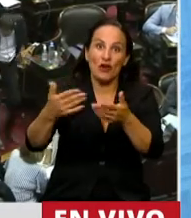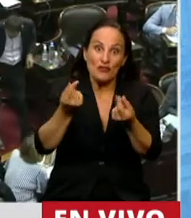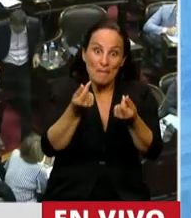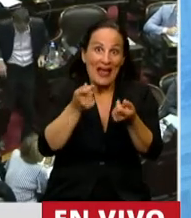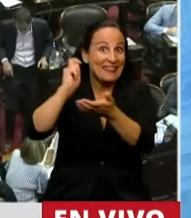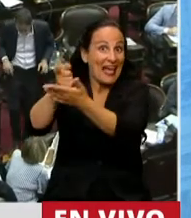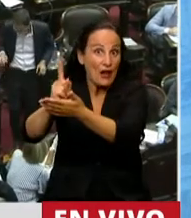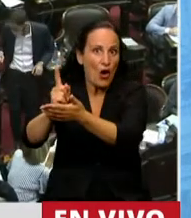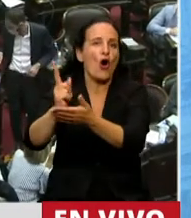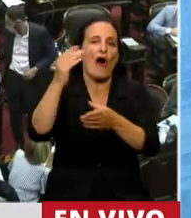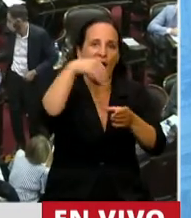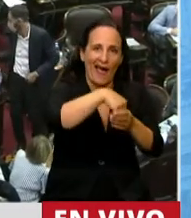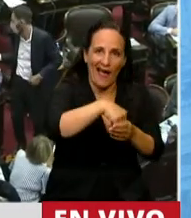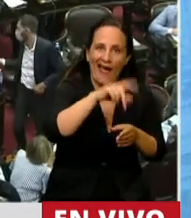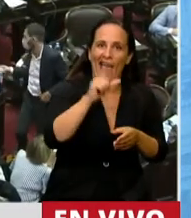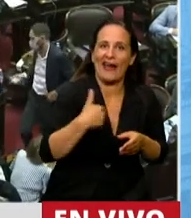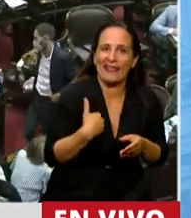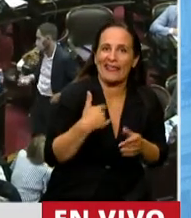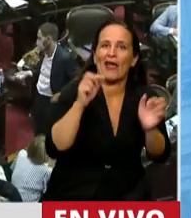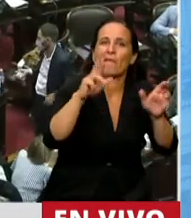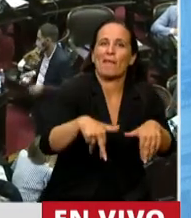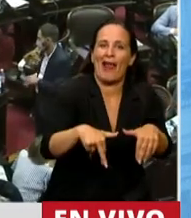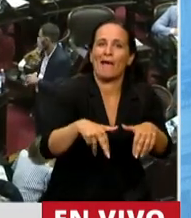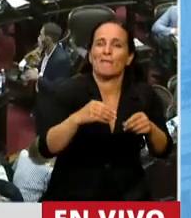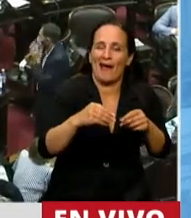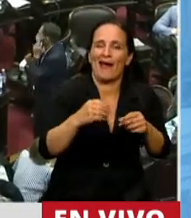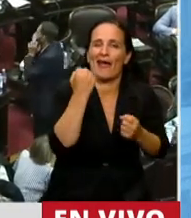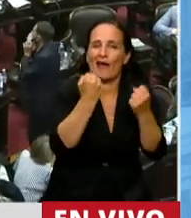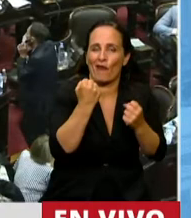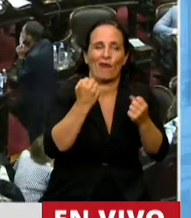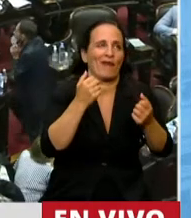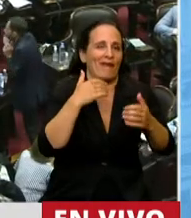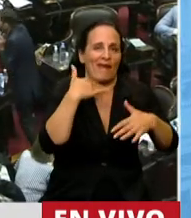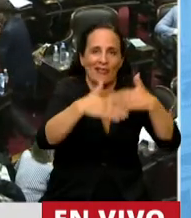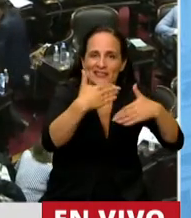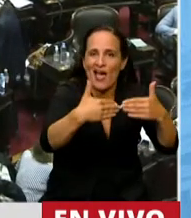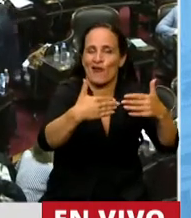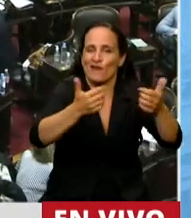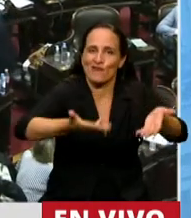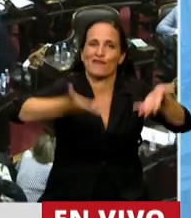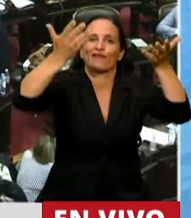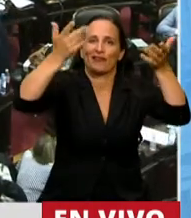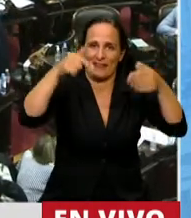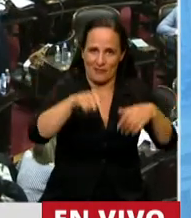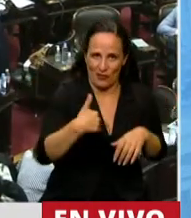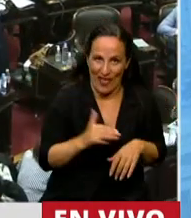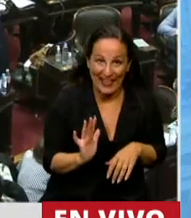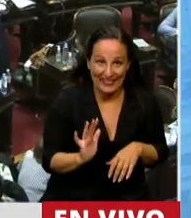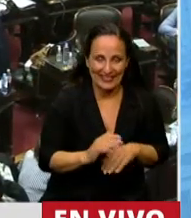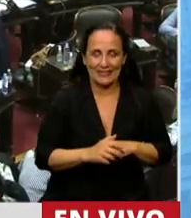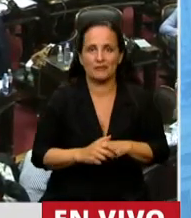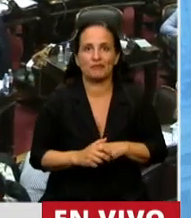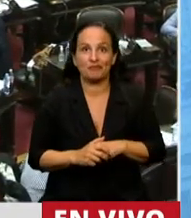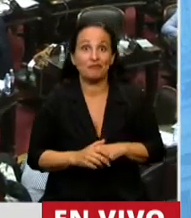recursos efectivamente se volcaran a un programa de recuperación, de desarrollo y de crecimiento. En ese